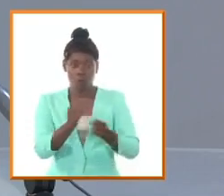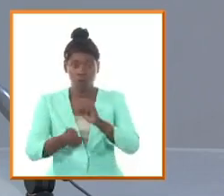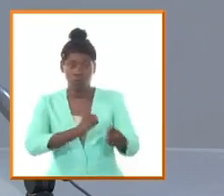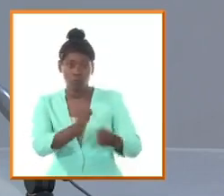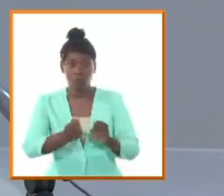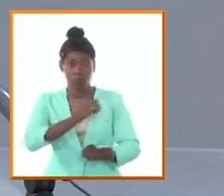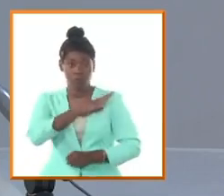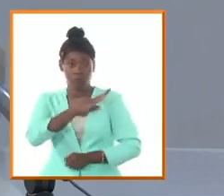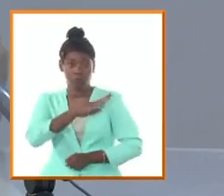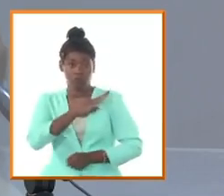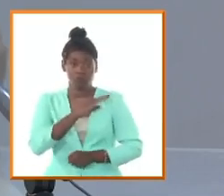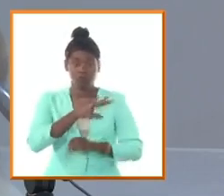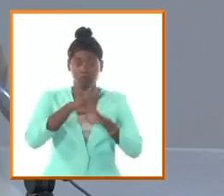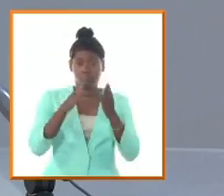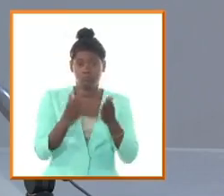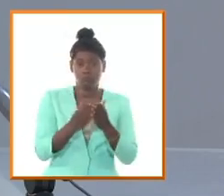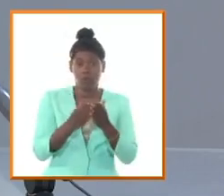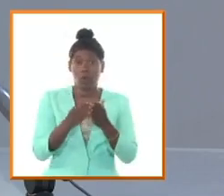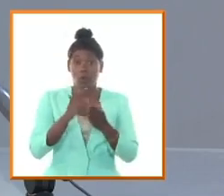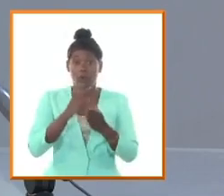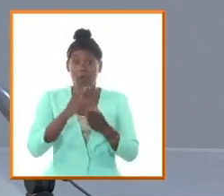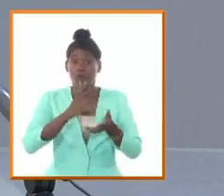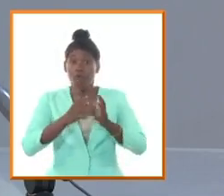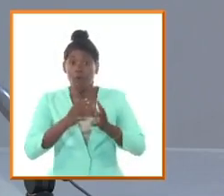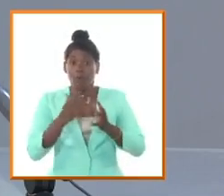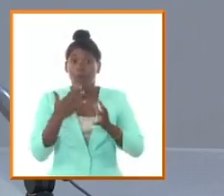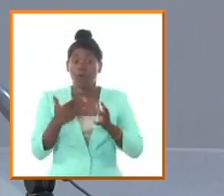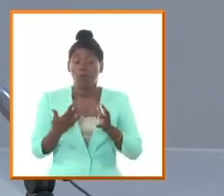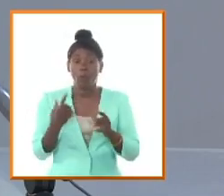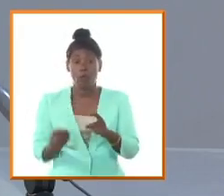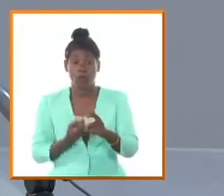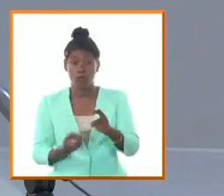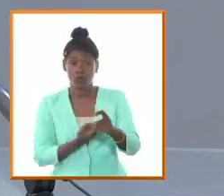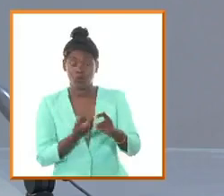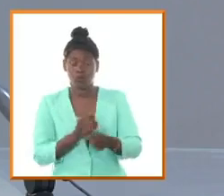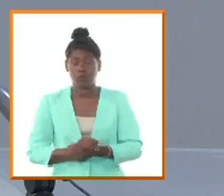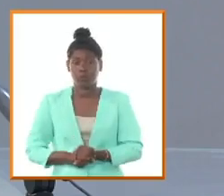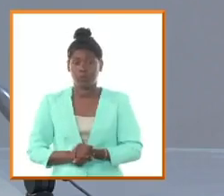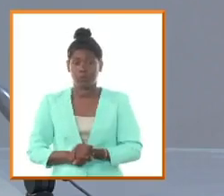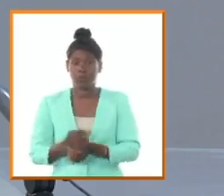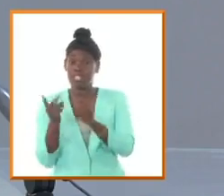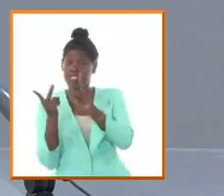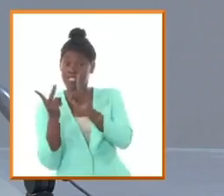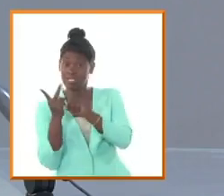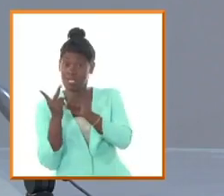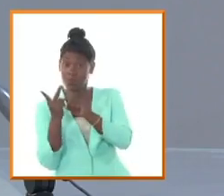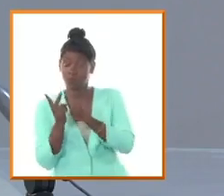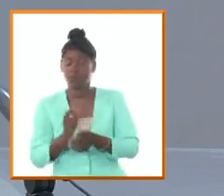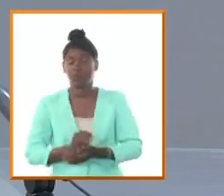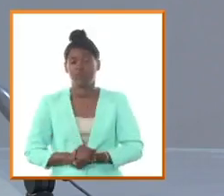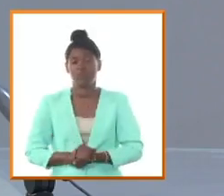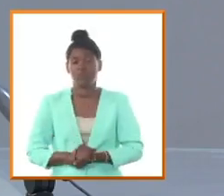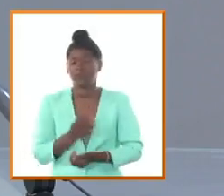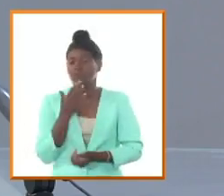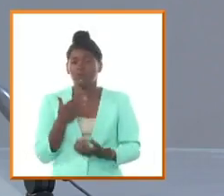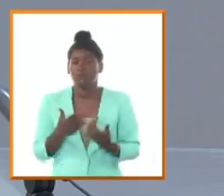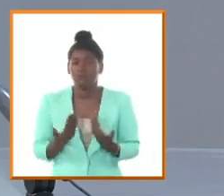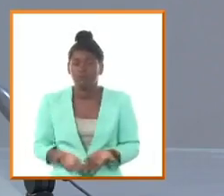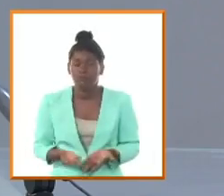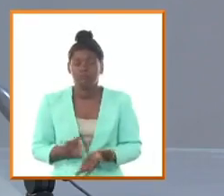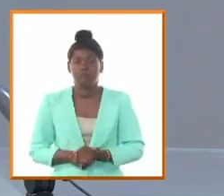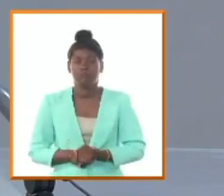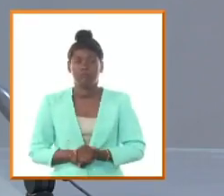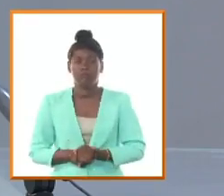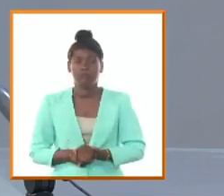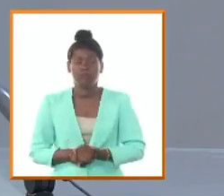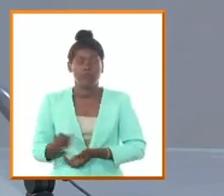militares en una figura en una estructura para la conducción de la guerra y por otro lado la tendencia que va a estar muy asentada en el